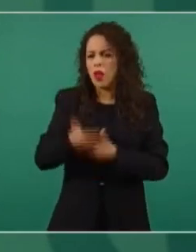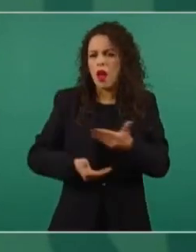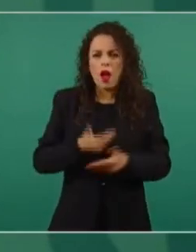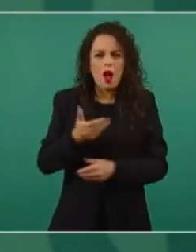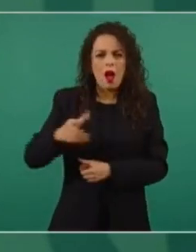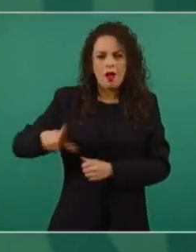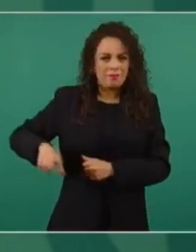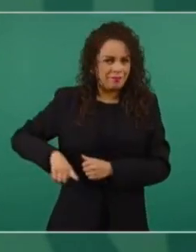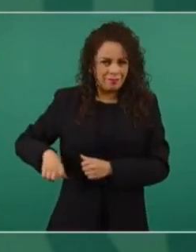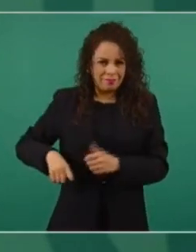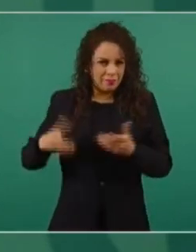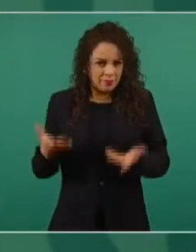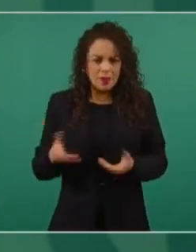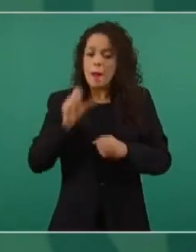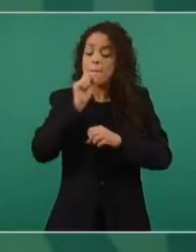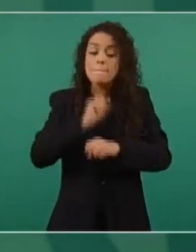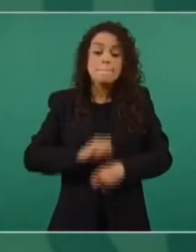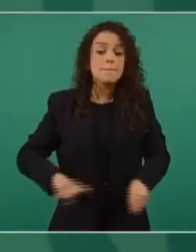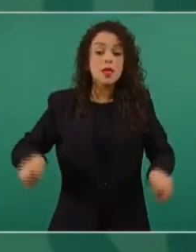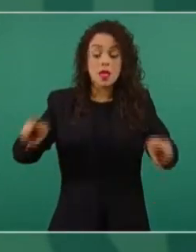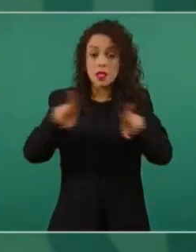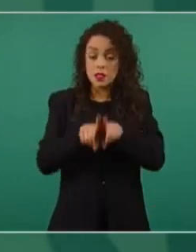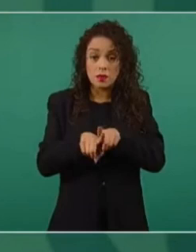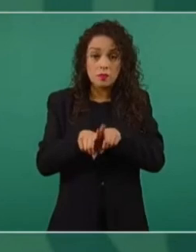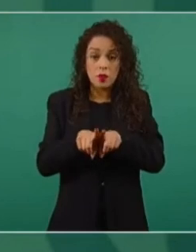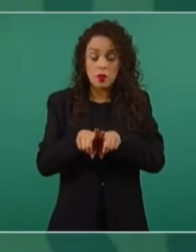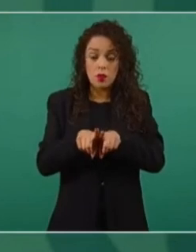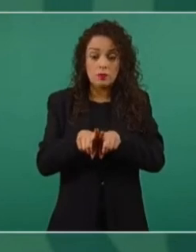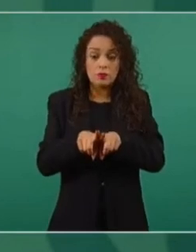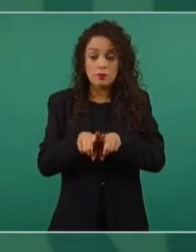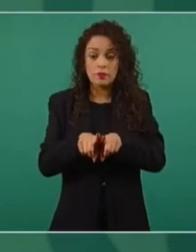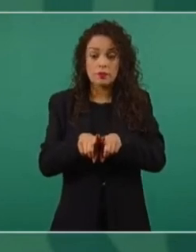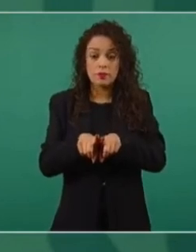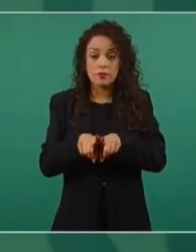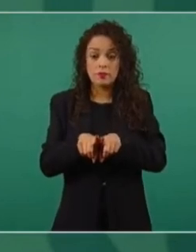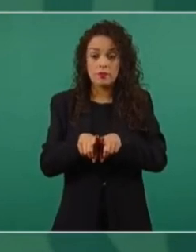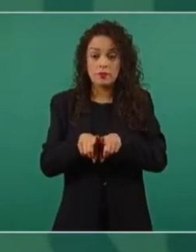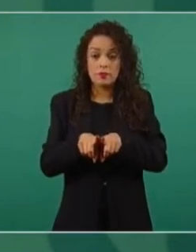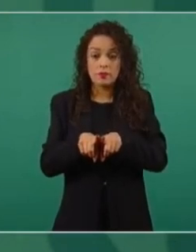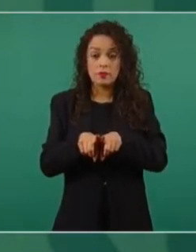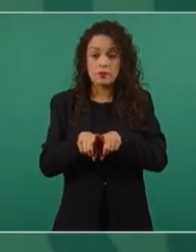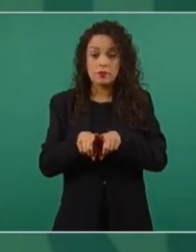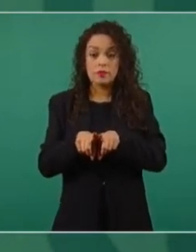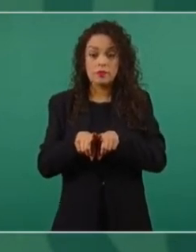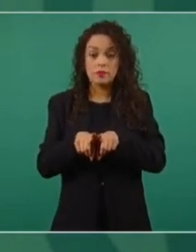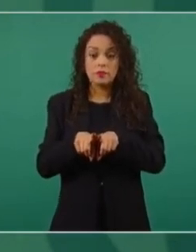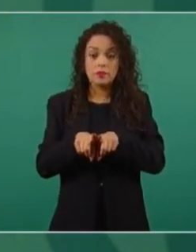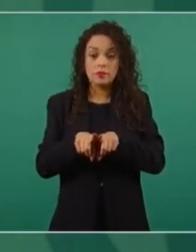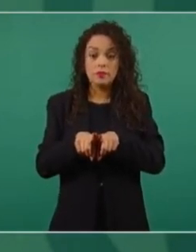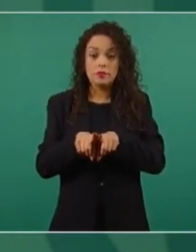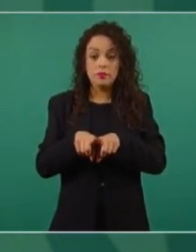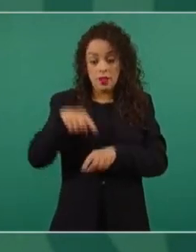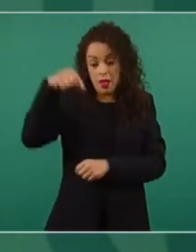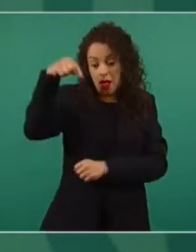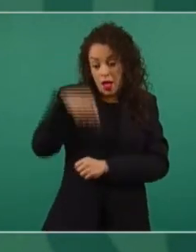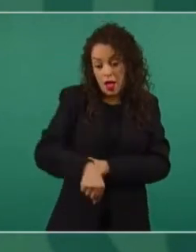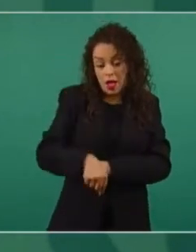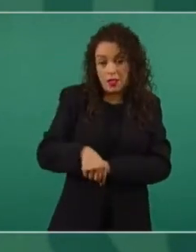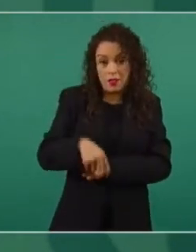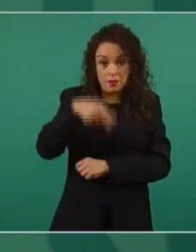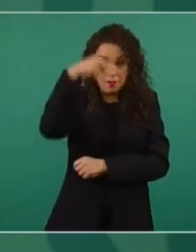lo mismo y un poco más en el caso de los mexicanos.